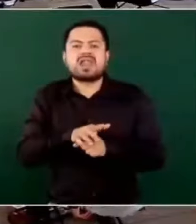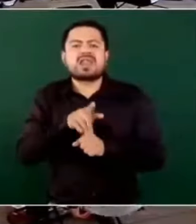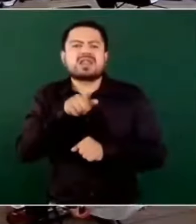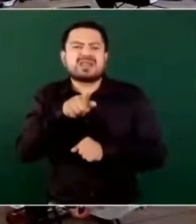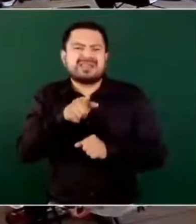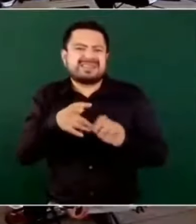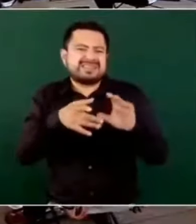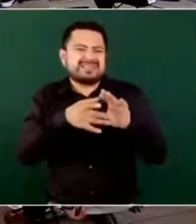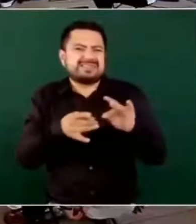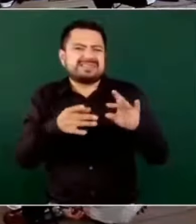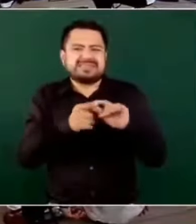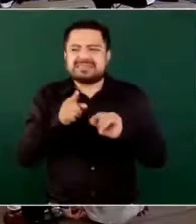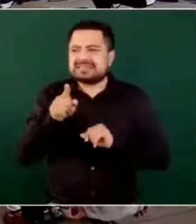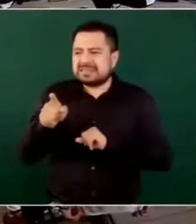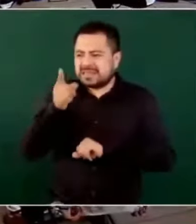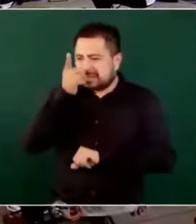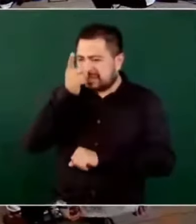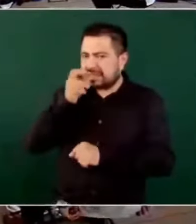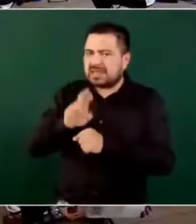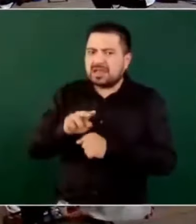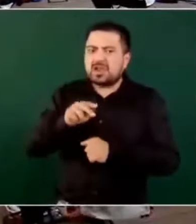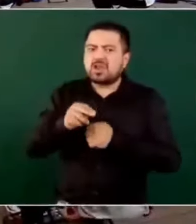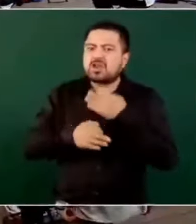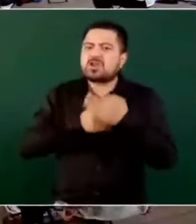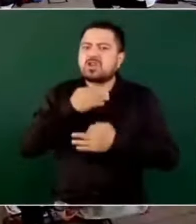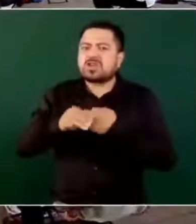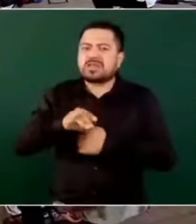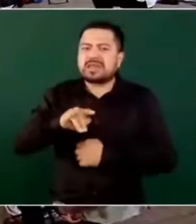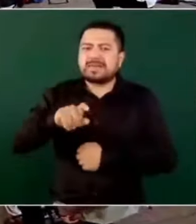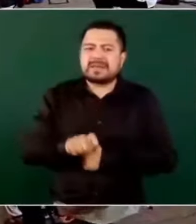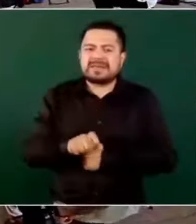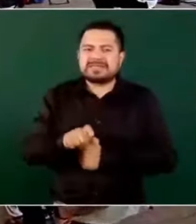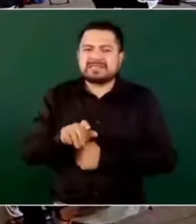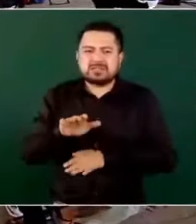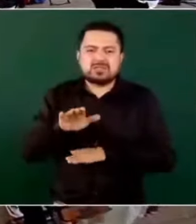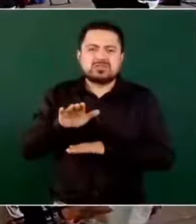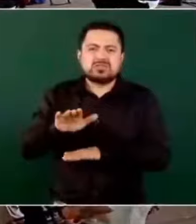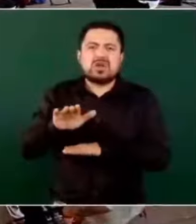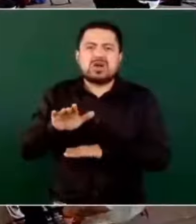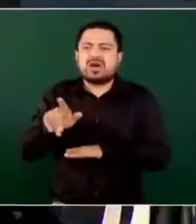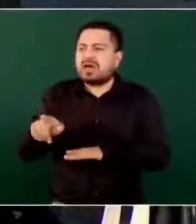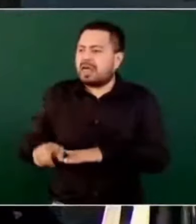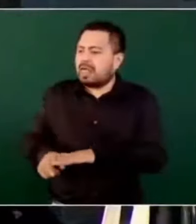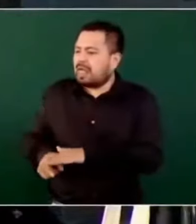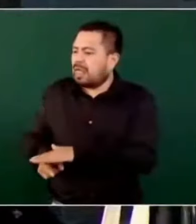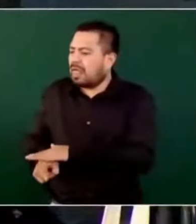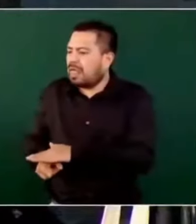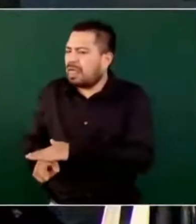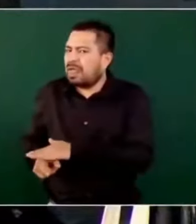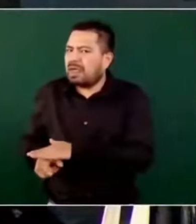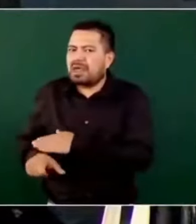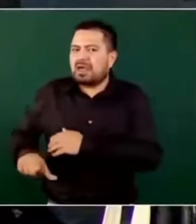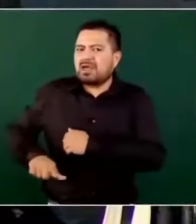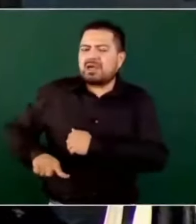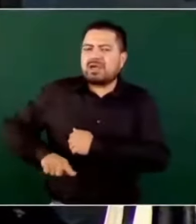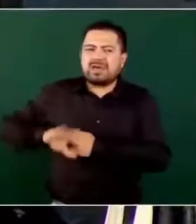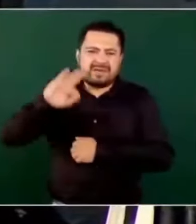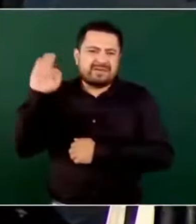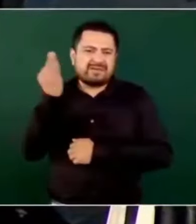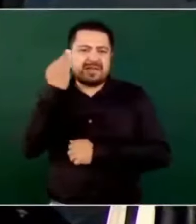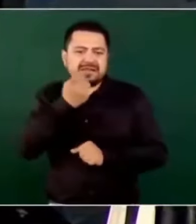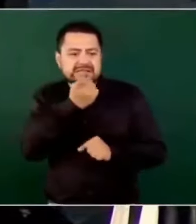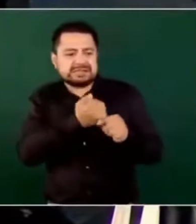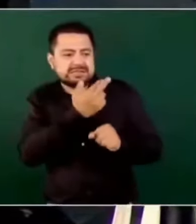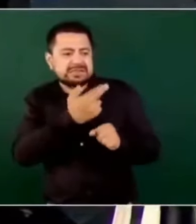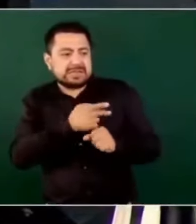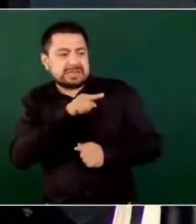declaraciones de la directora de Notimex, San Juana Martínez, sobre sobornos de funcionarios federales, entre ellos la Secretaria de